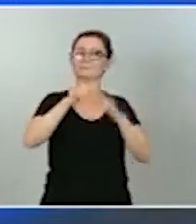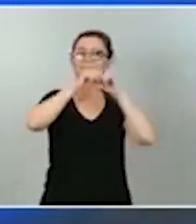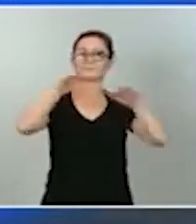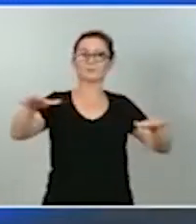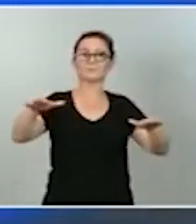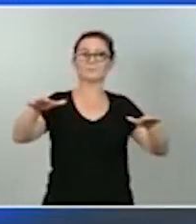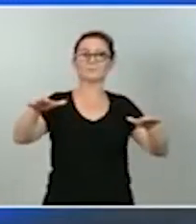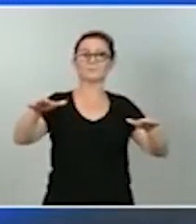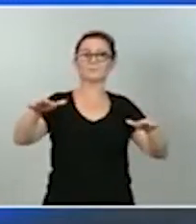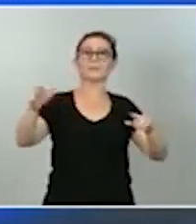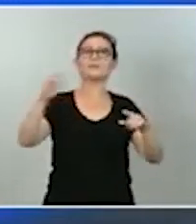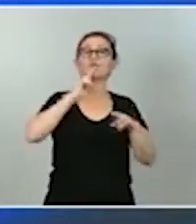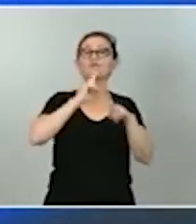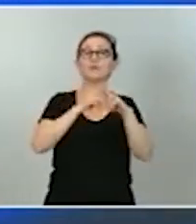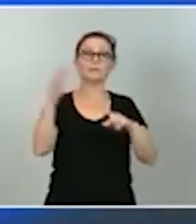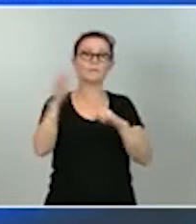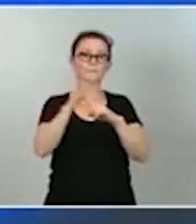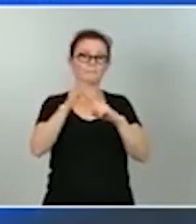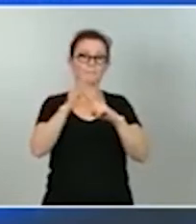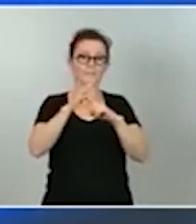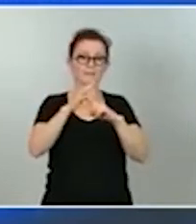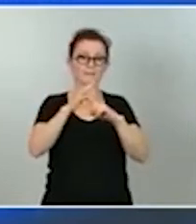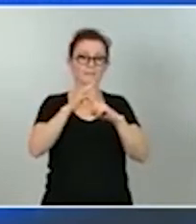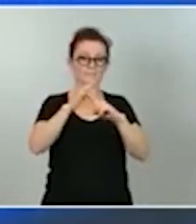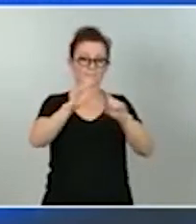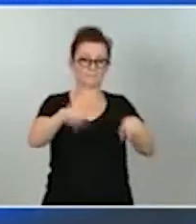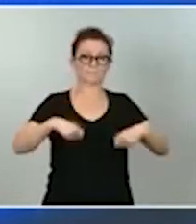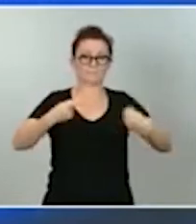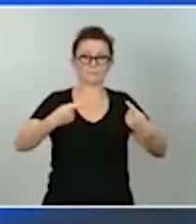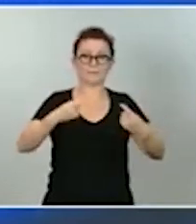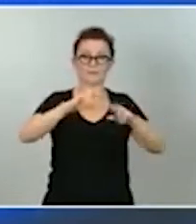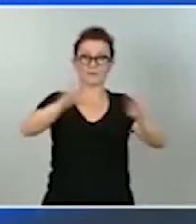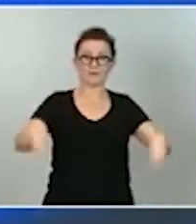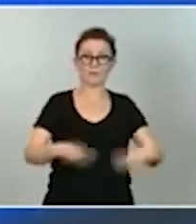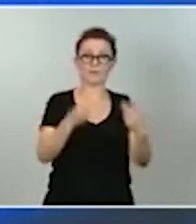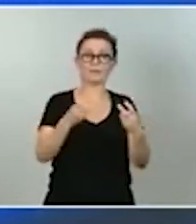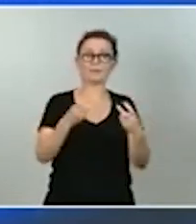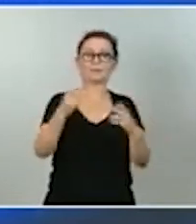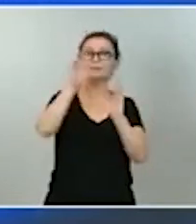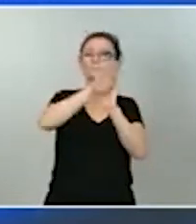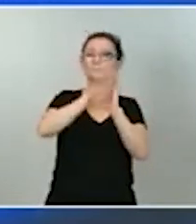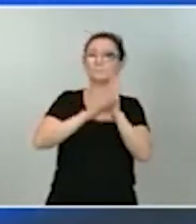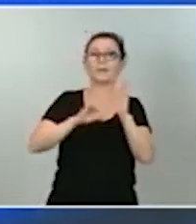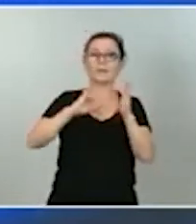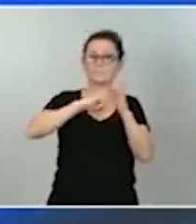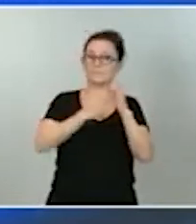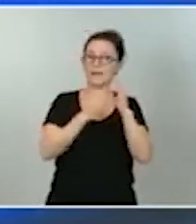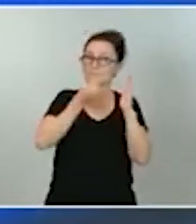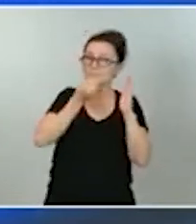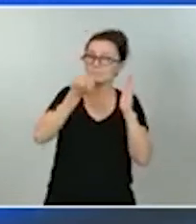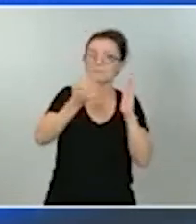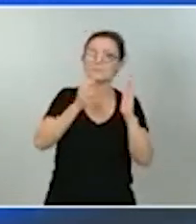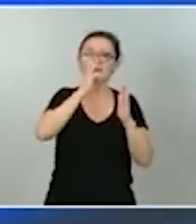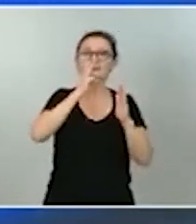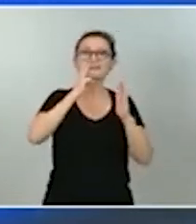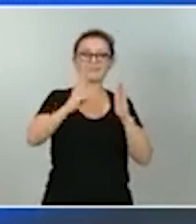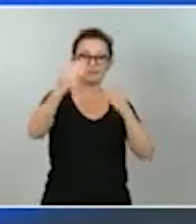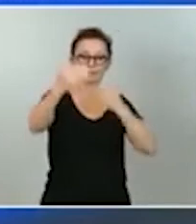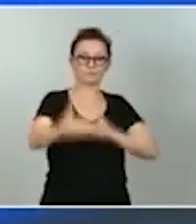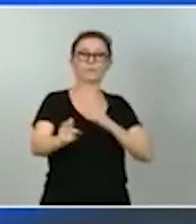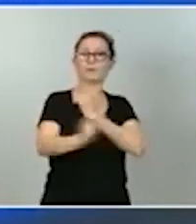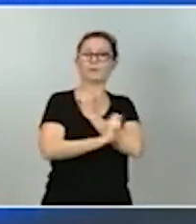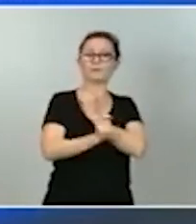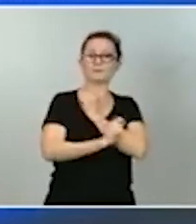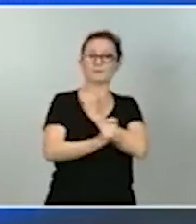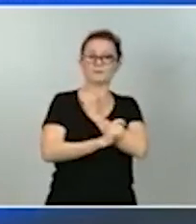renovable. Por darles algunos datos que están incluidos en el plan, en los próximos tres años vamos a apostar por una estrategia de despliegue de la